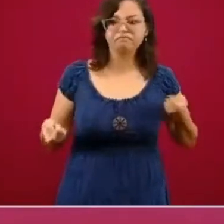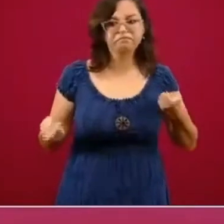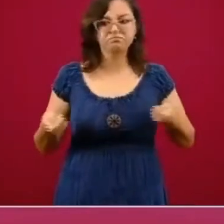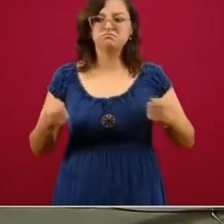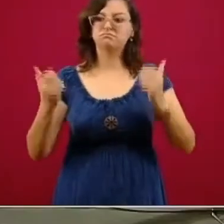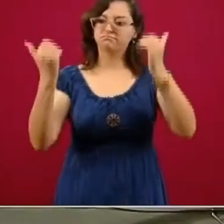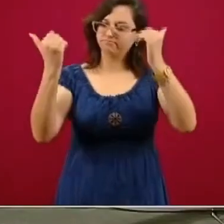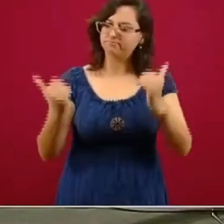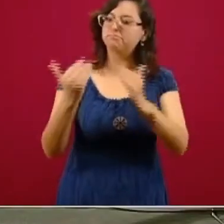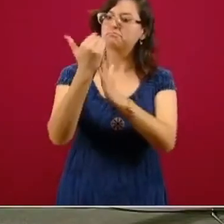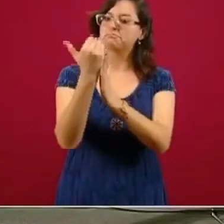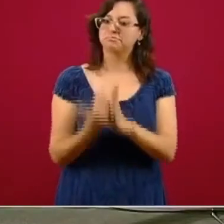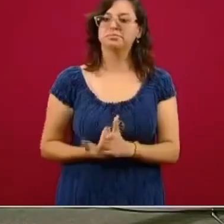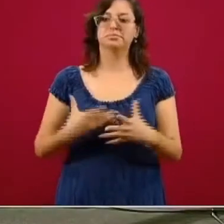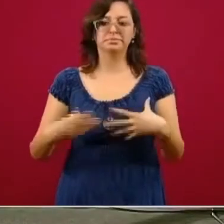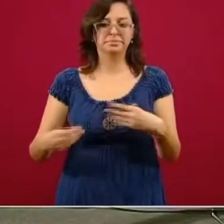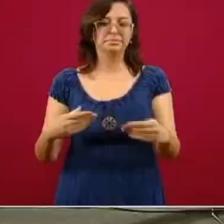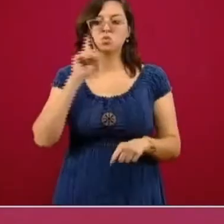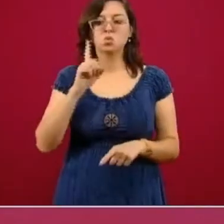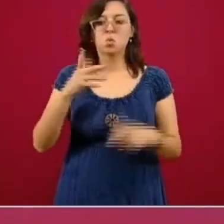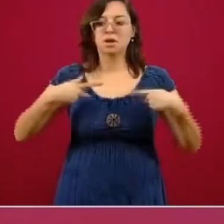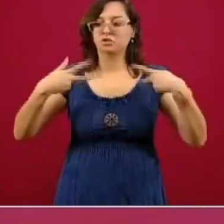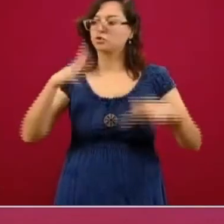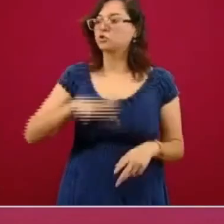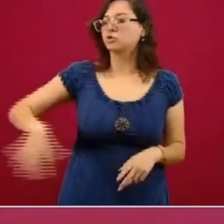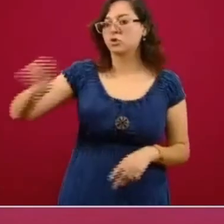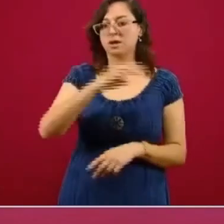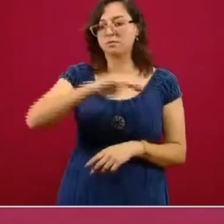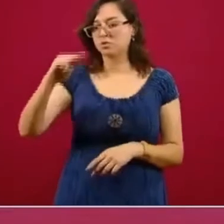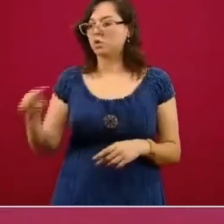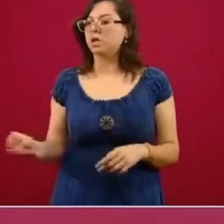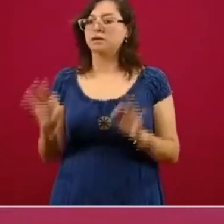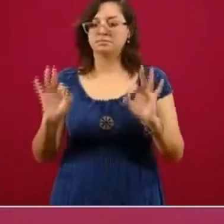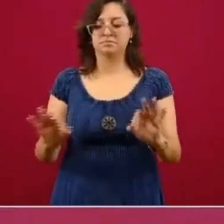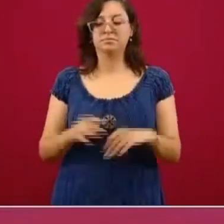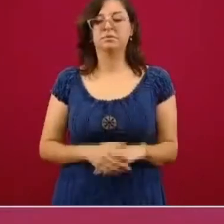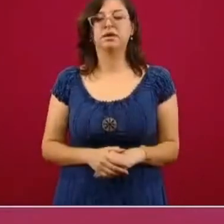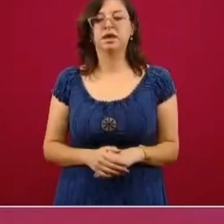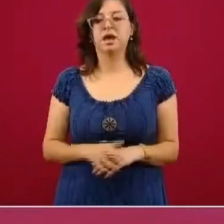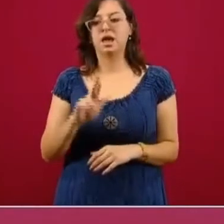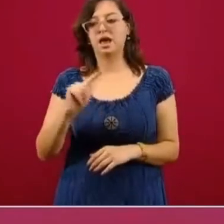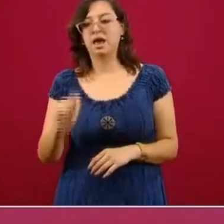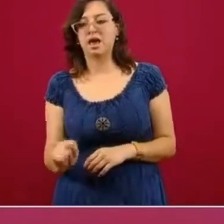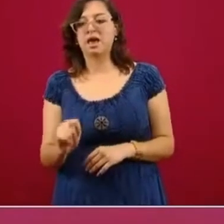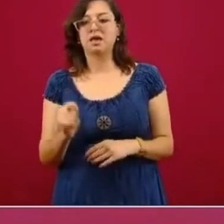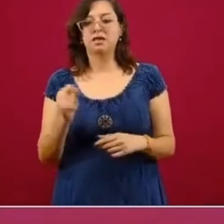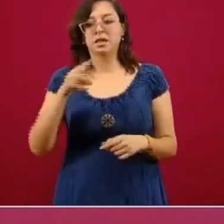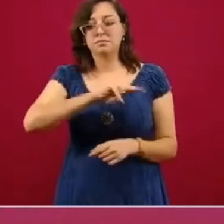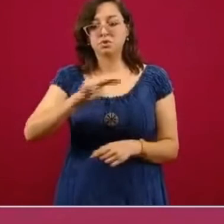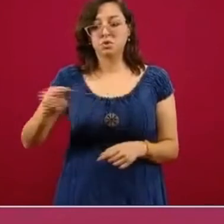proceso de transmisión. siguiente. Veamos por último en mi segmento la transmisión.